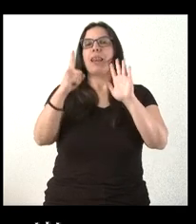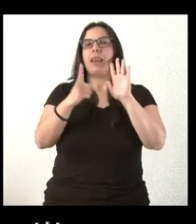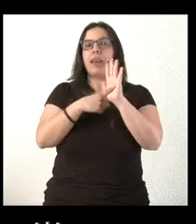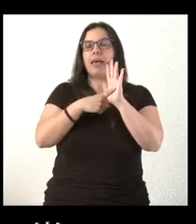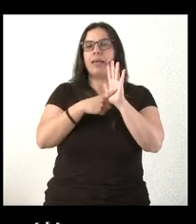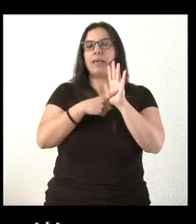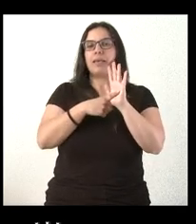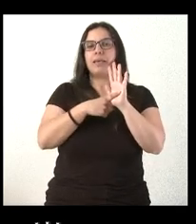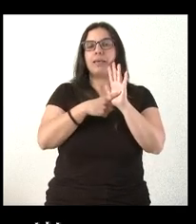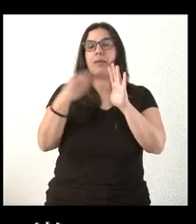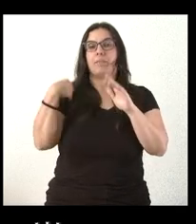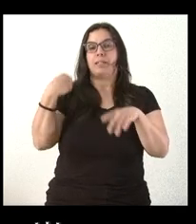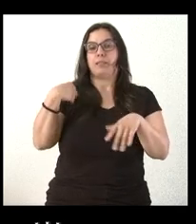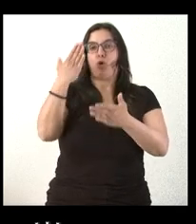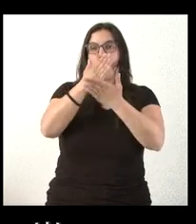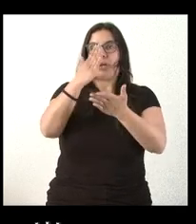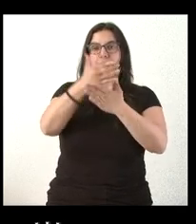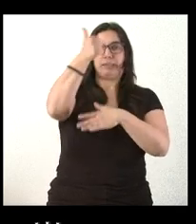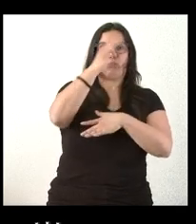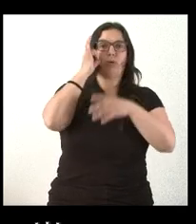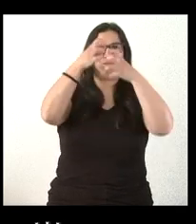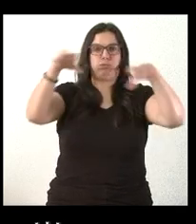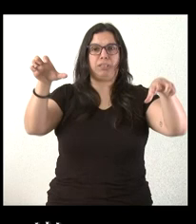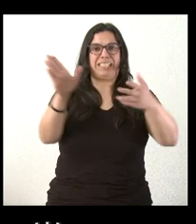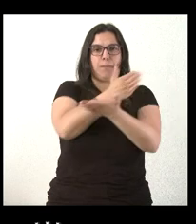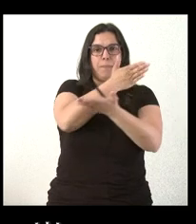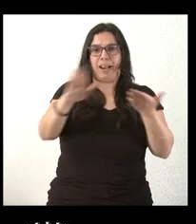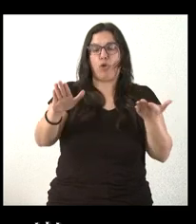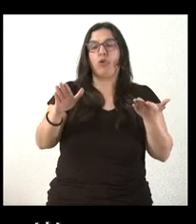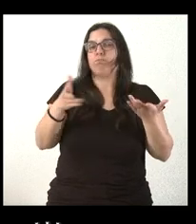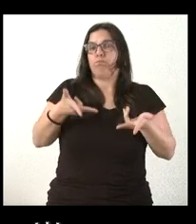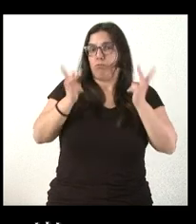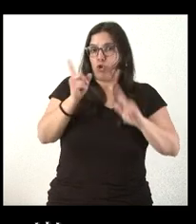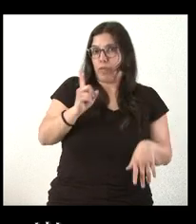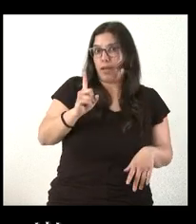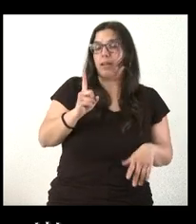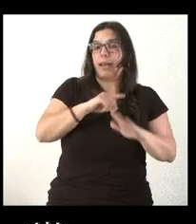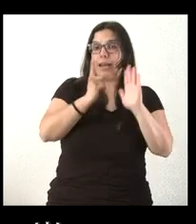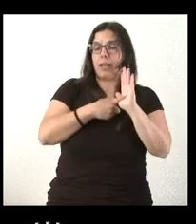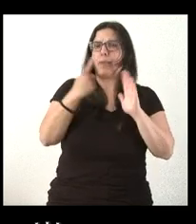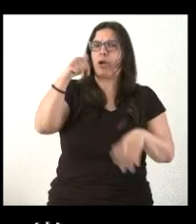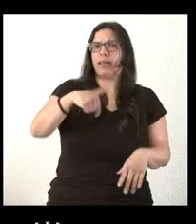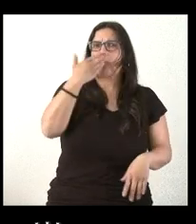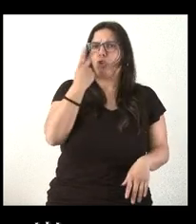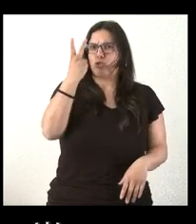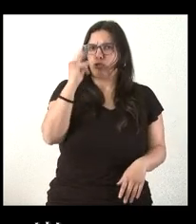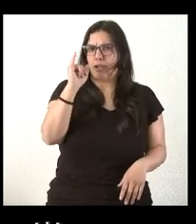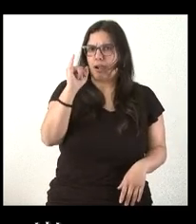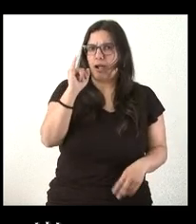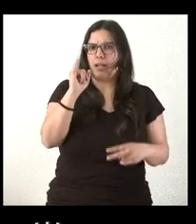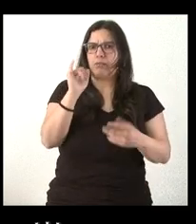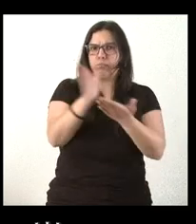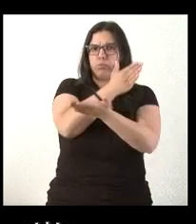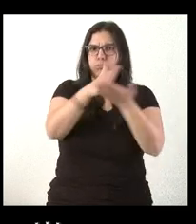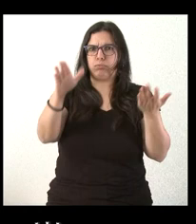permite que se segreguen alumnos en las aulas. En Castilla y León todavía tenemos el Colegio Peñalba y Pinalbardes y Mancas, que está segregando a los